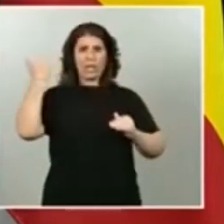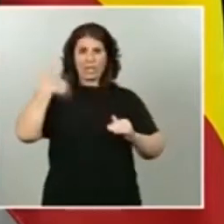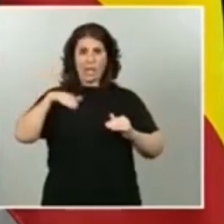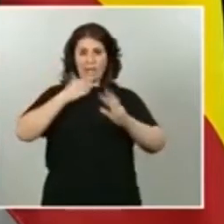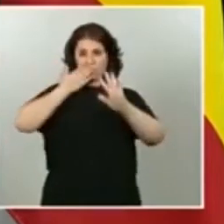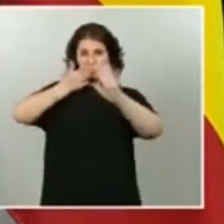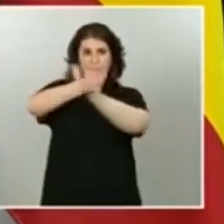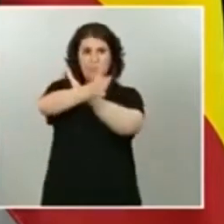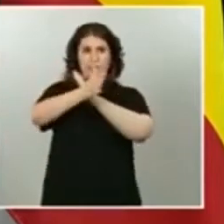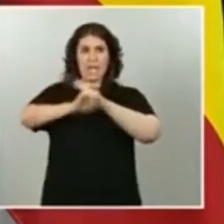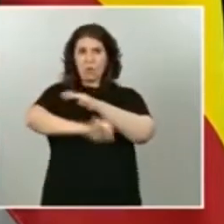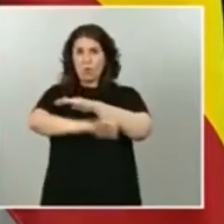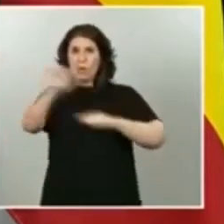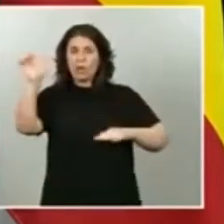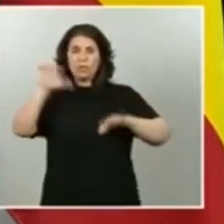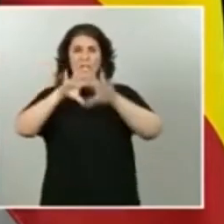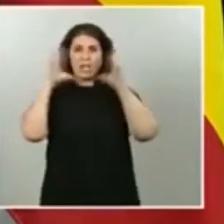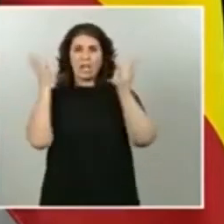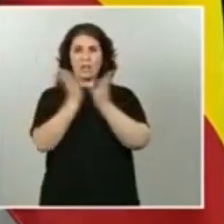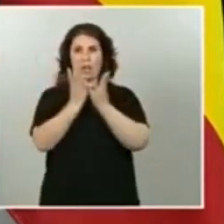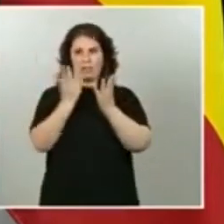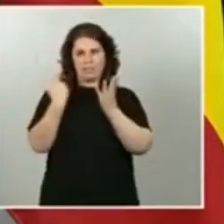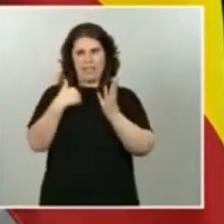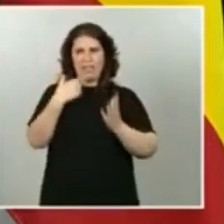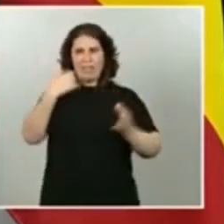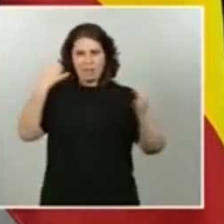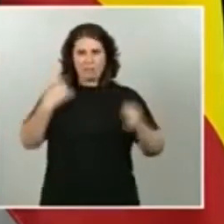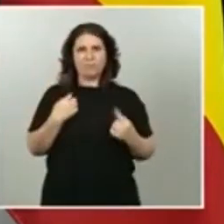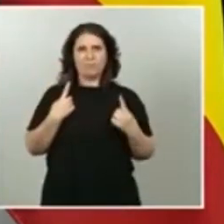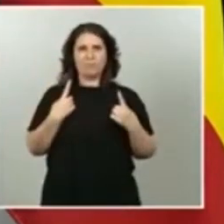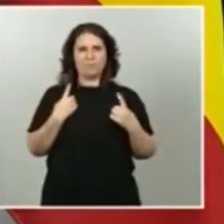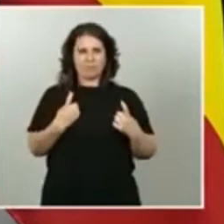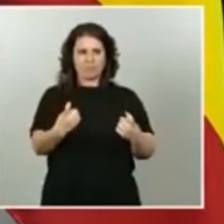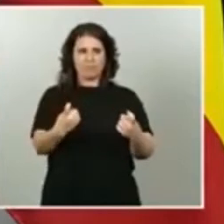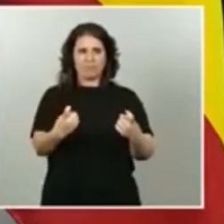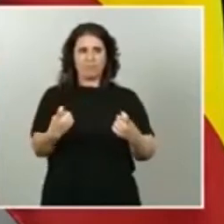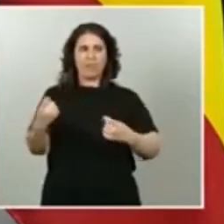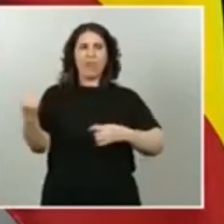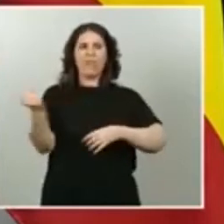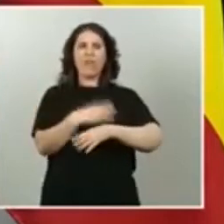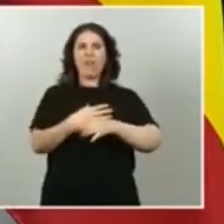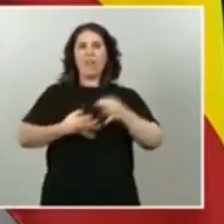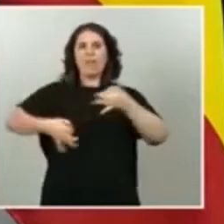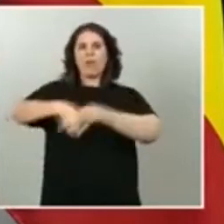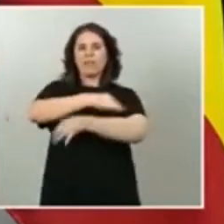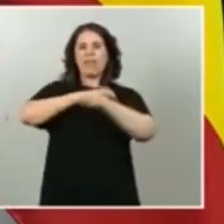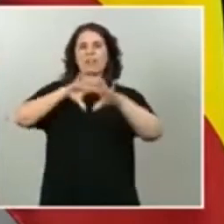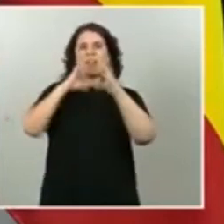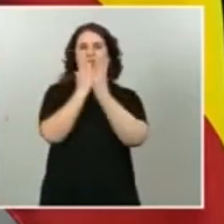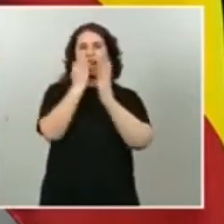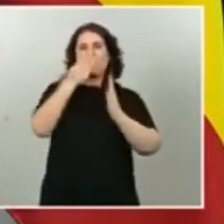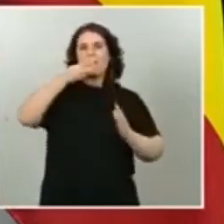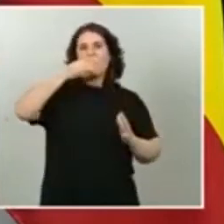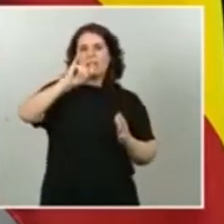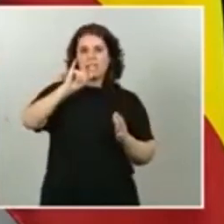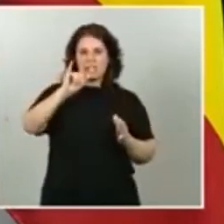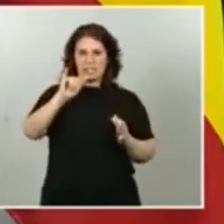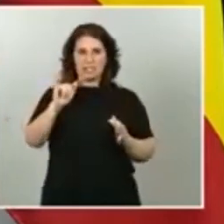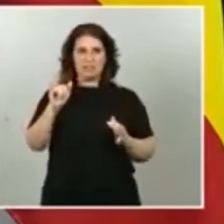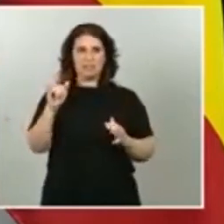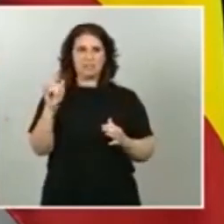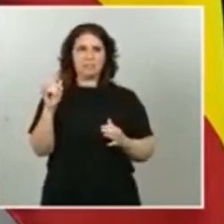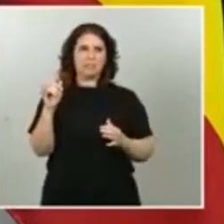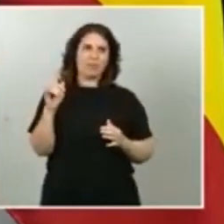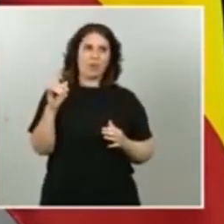internacionales como necesariamente neokeynesiano. Es el Fondo Monetario Internacional poco sospechoso de simpatías